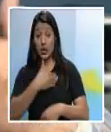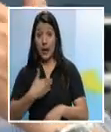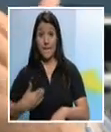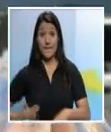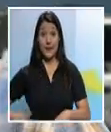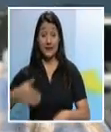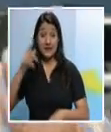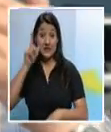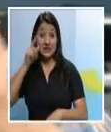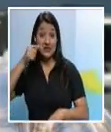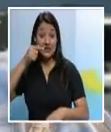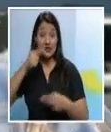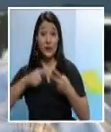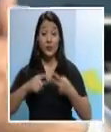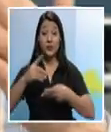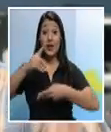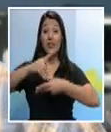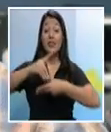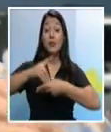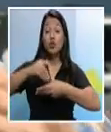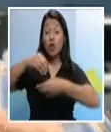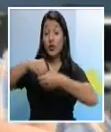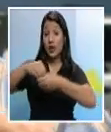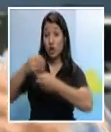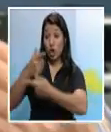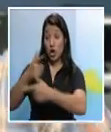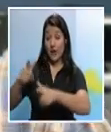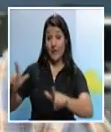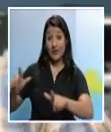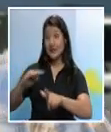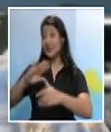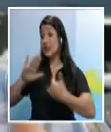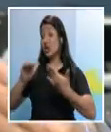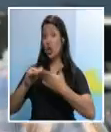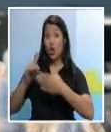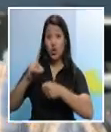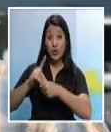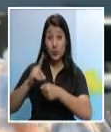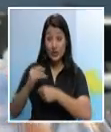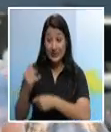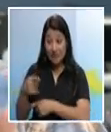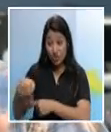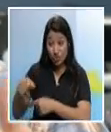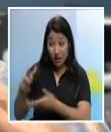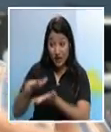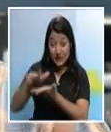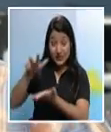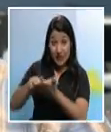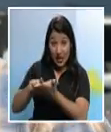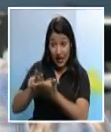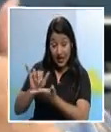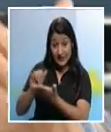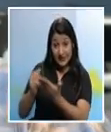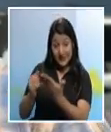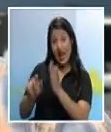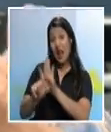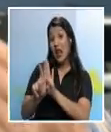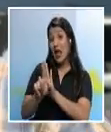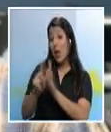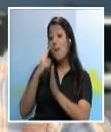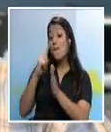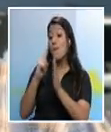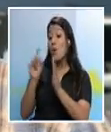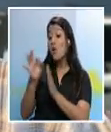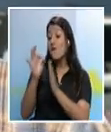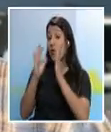los diputados de Liberación y la Unidad, todos los que apoyen esto, pretendan aprobar esto por la vía rápido, por